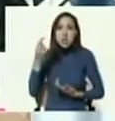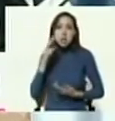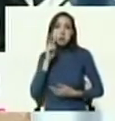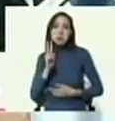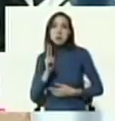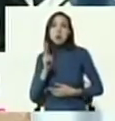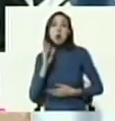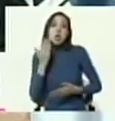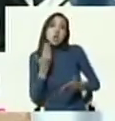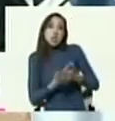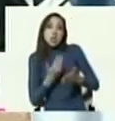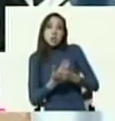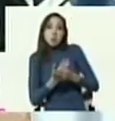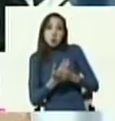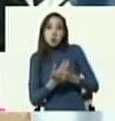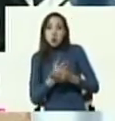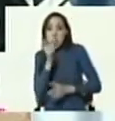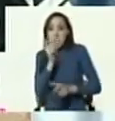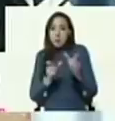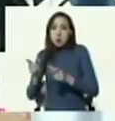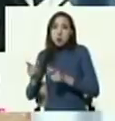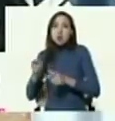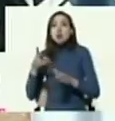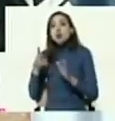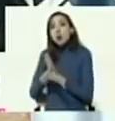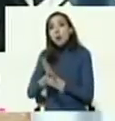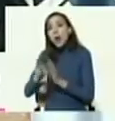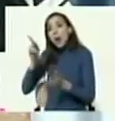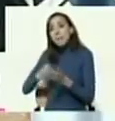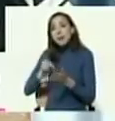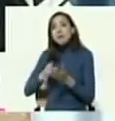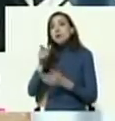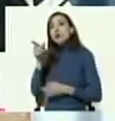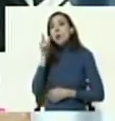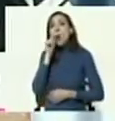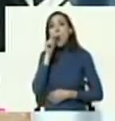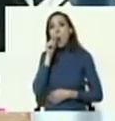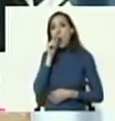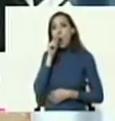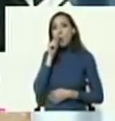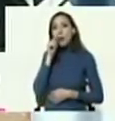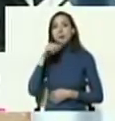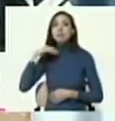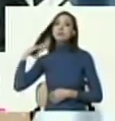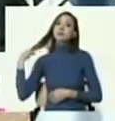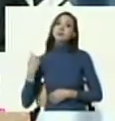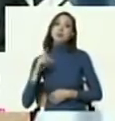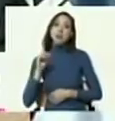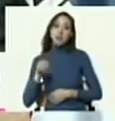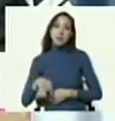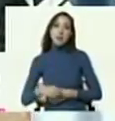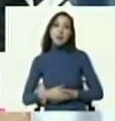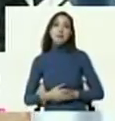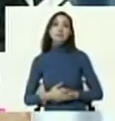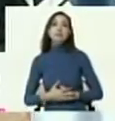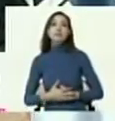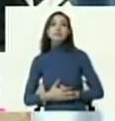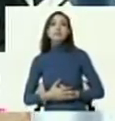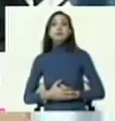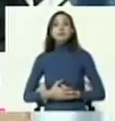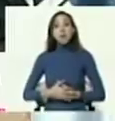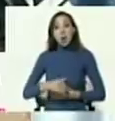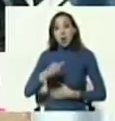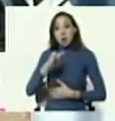testimonios, la participación en ese terrible hecho de Enzo Francini. Nos hemos